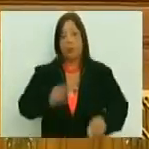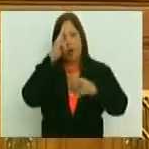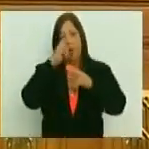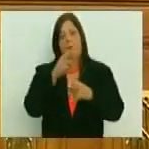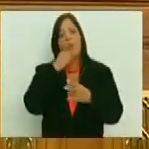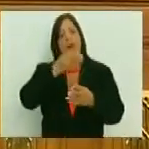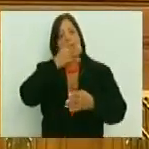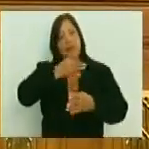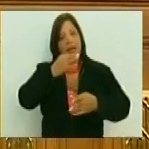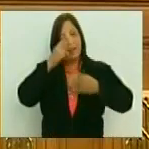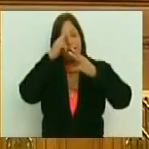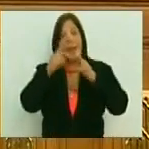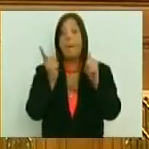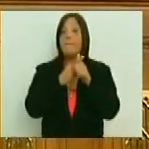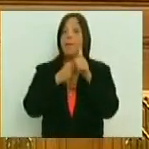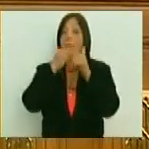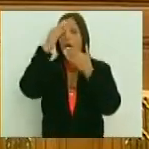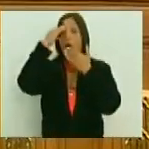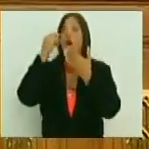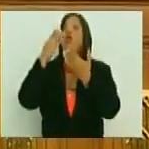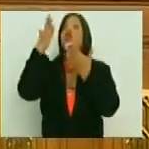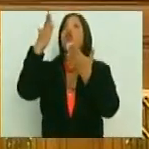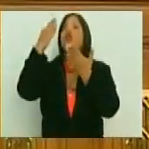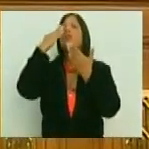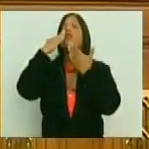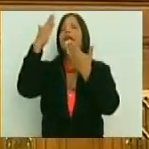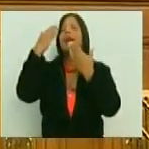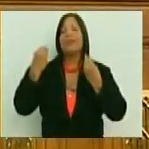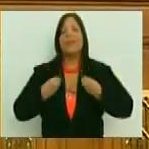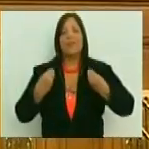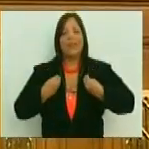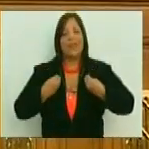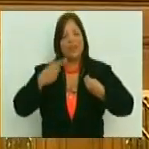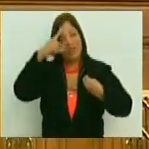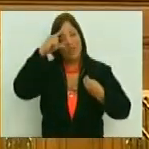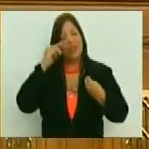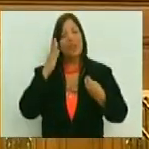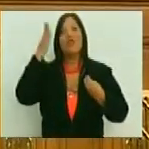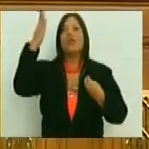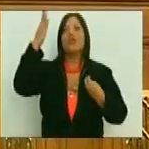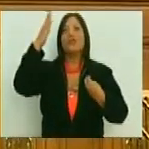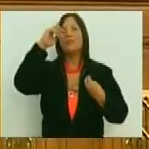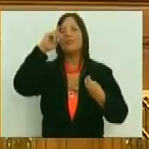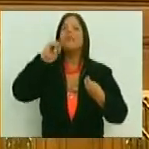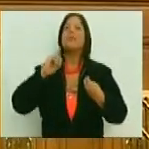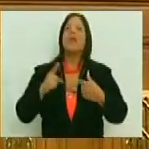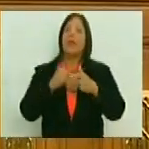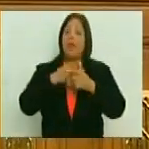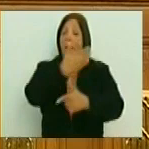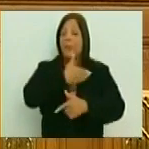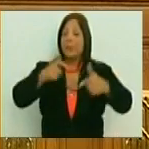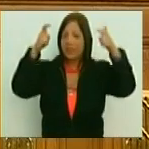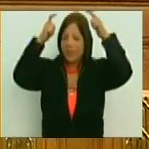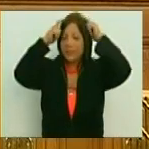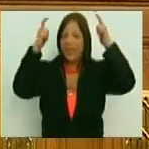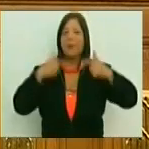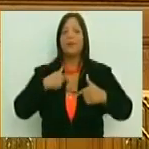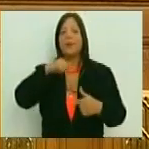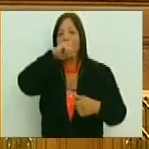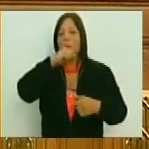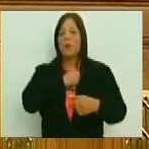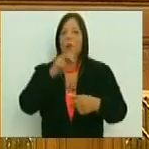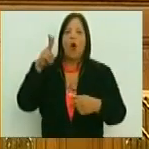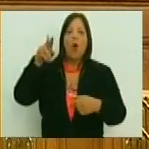Agradecer en primer lugar a Dios por permitirnos la vida y estar. Agradecer al Comandante Chávez, a mi Pana Uno,